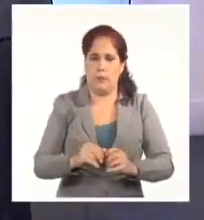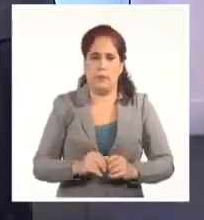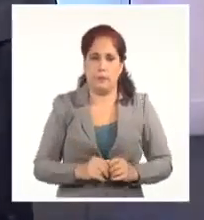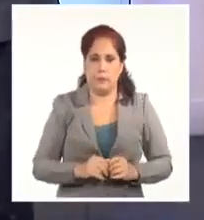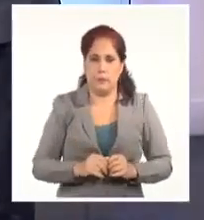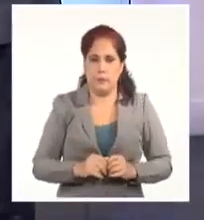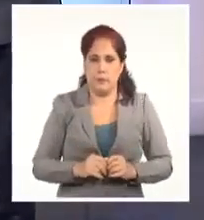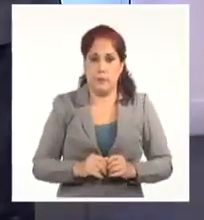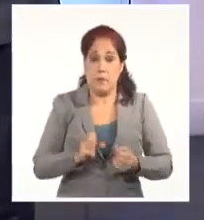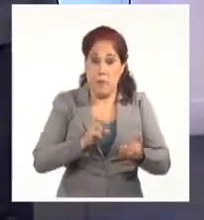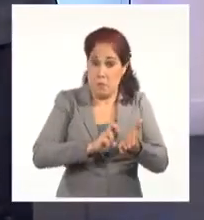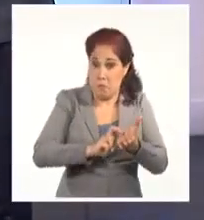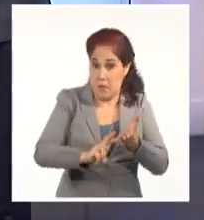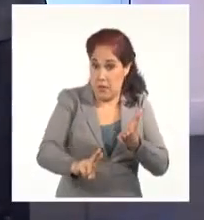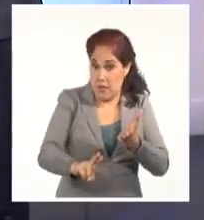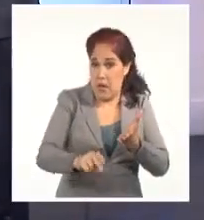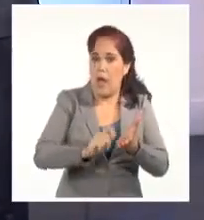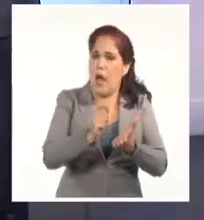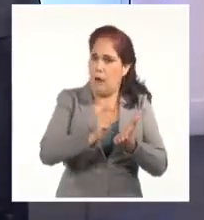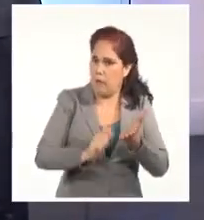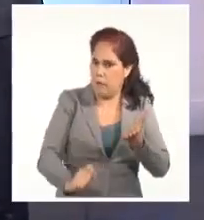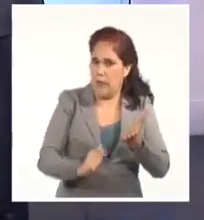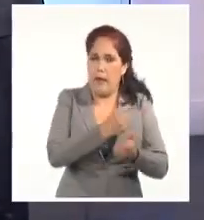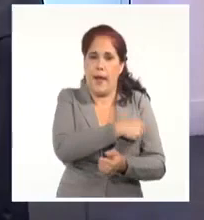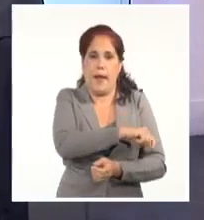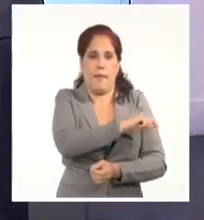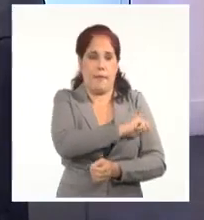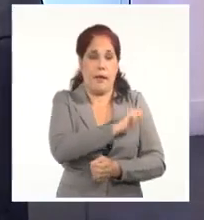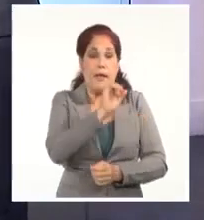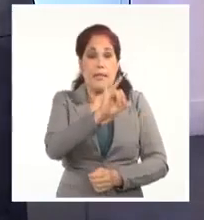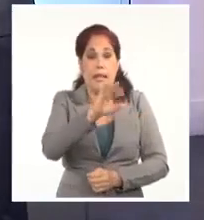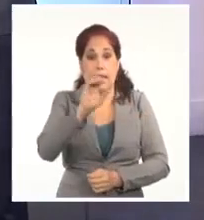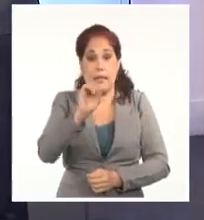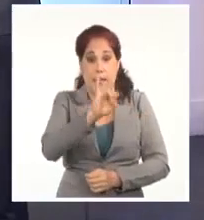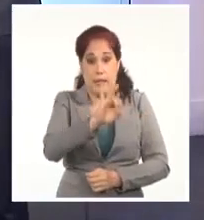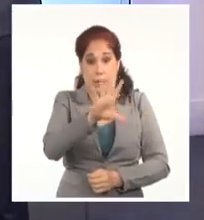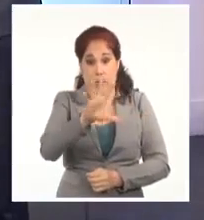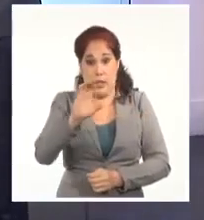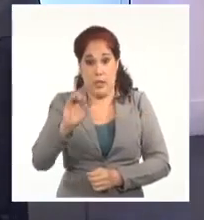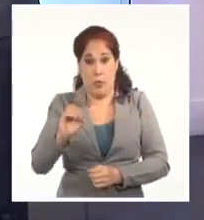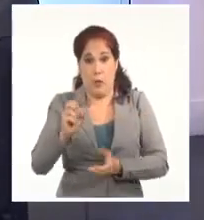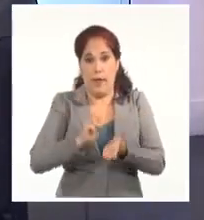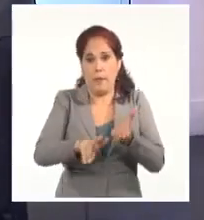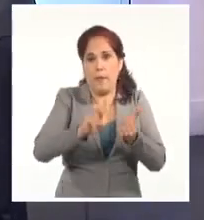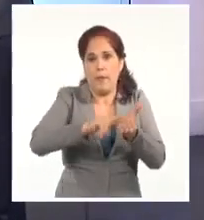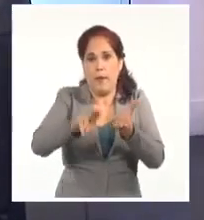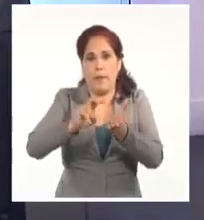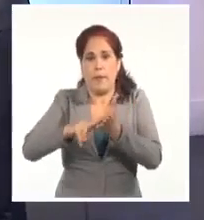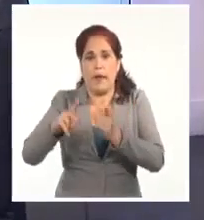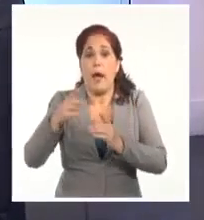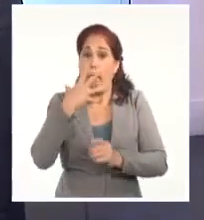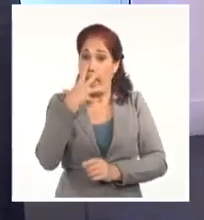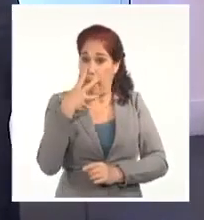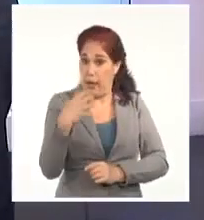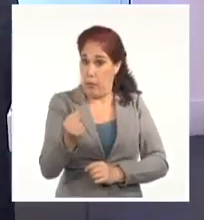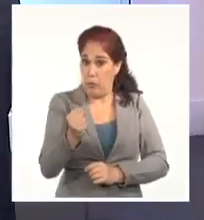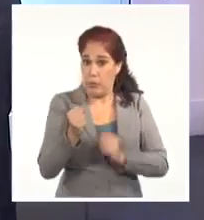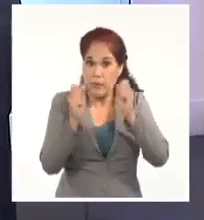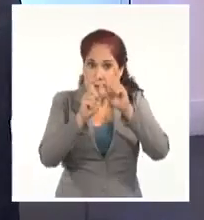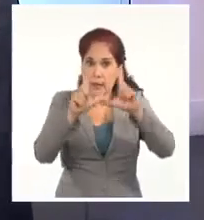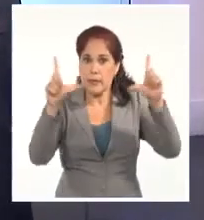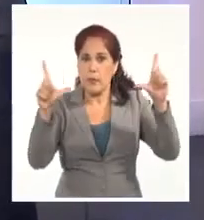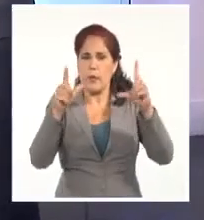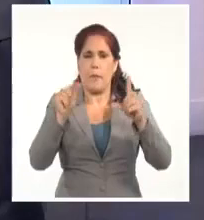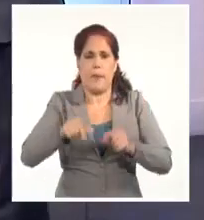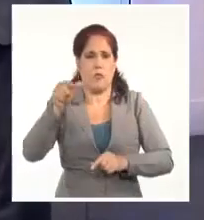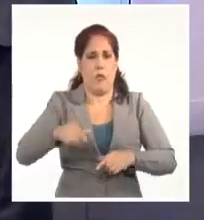El mensaje, sigue diciendo televisión española, con más de 750 retuits y más de 2.000 me gusta, muestra en efecto a muchas